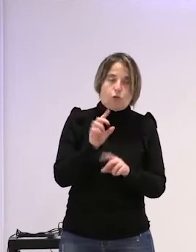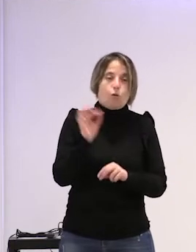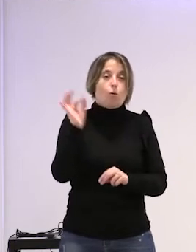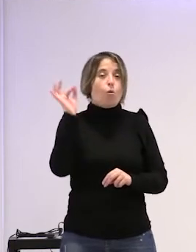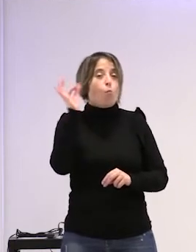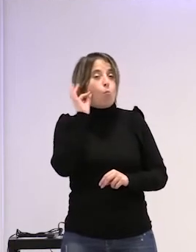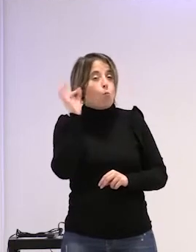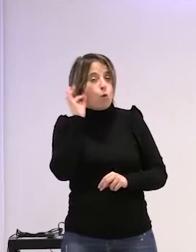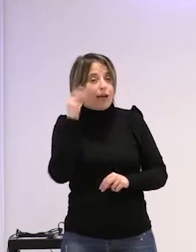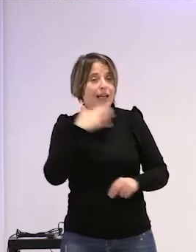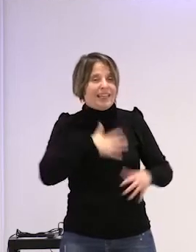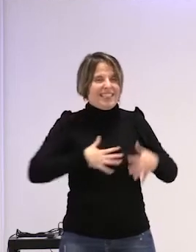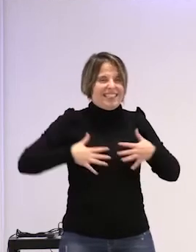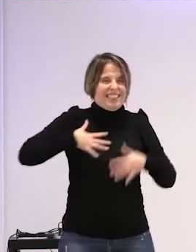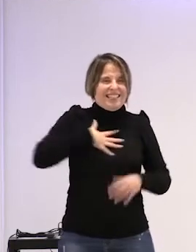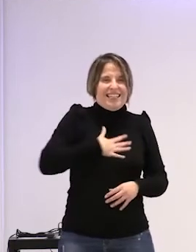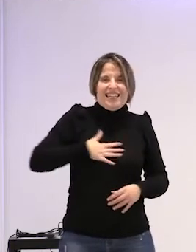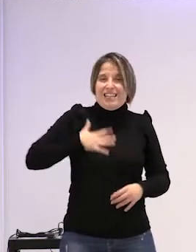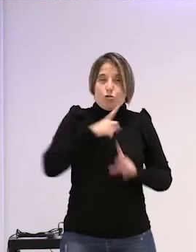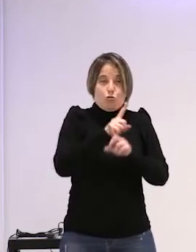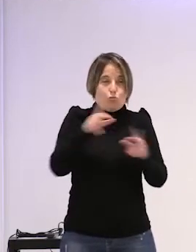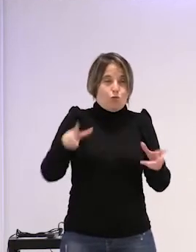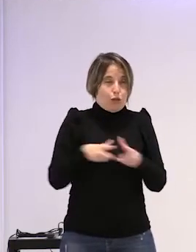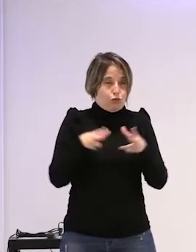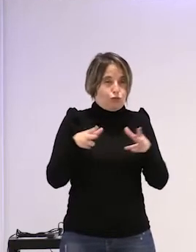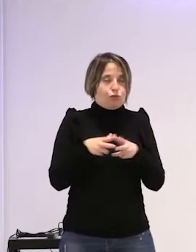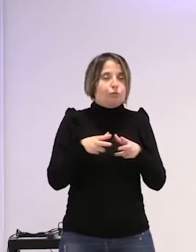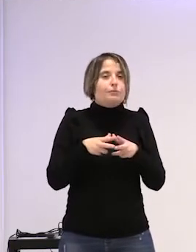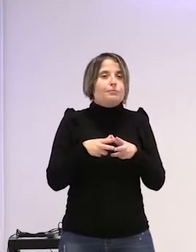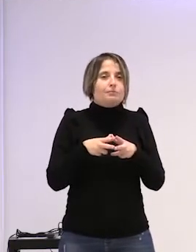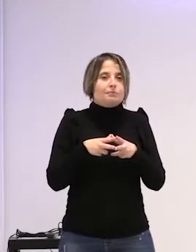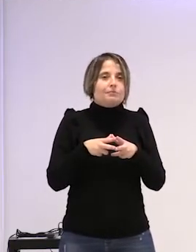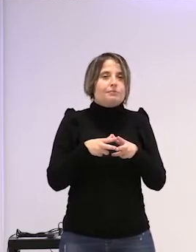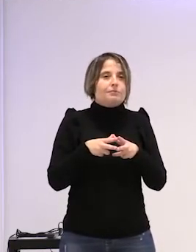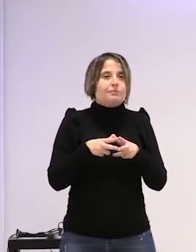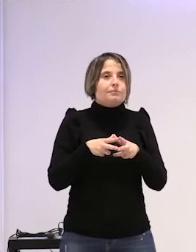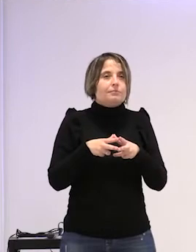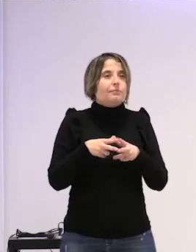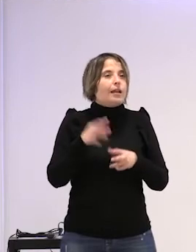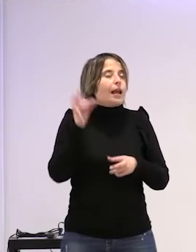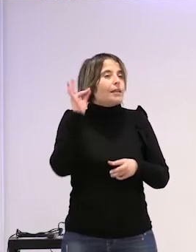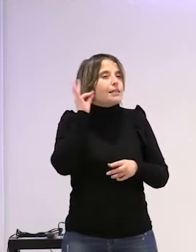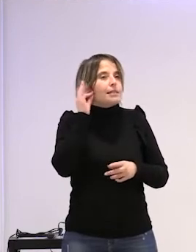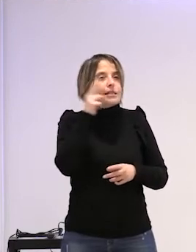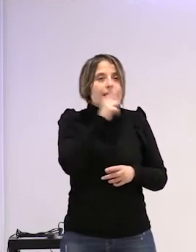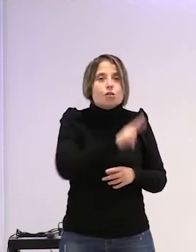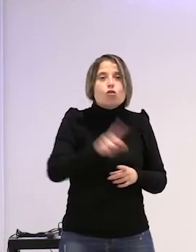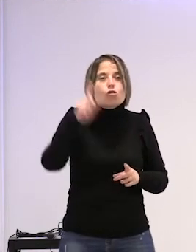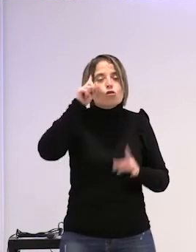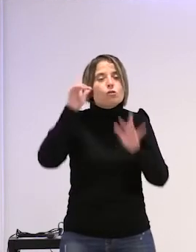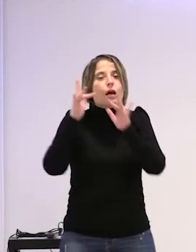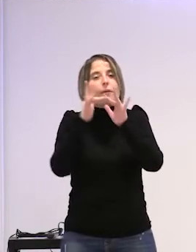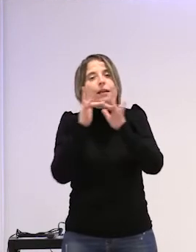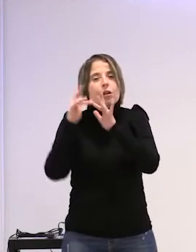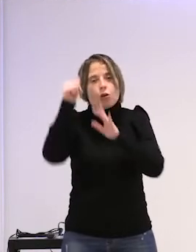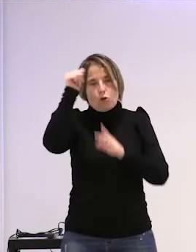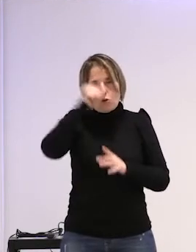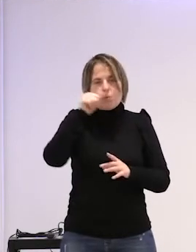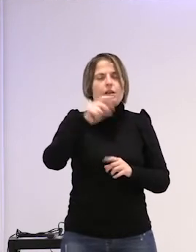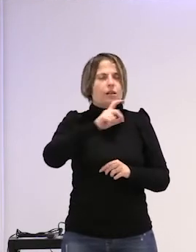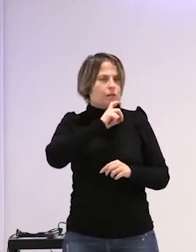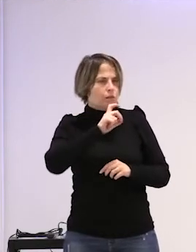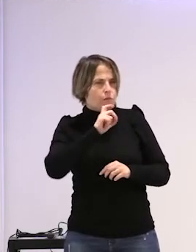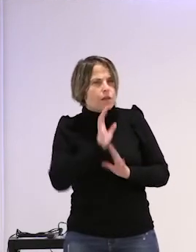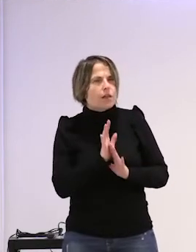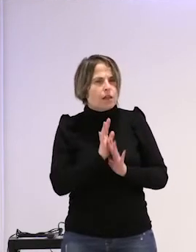incómodas porque están incómodas con esta sociedad también no saben cómo relacionarse con ellos es muy complejo